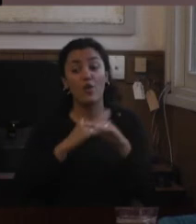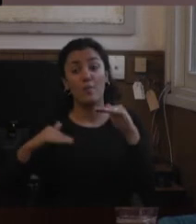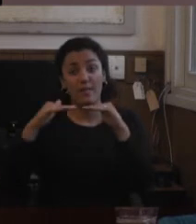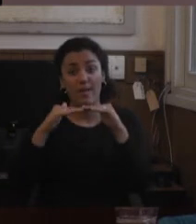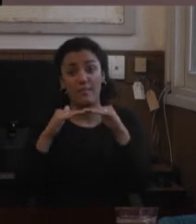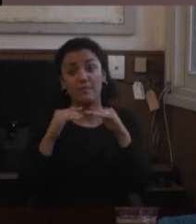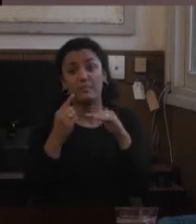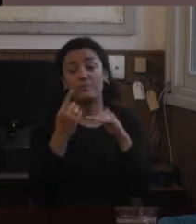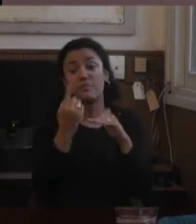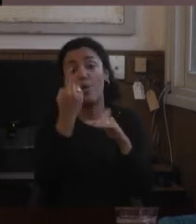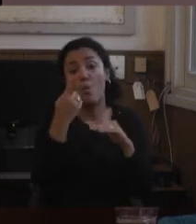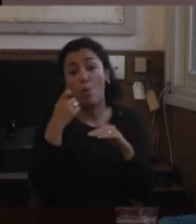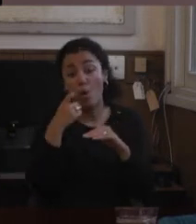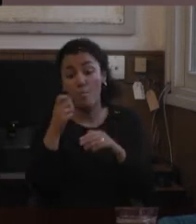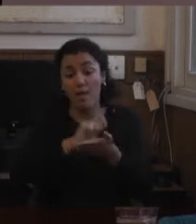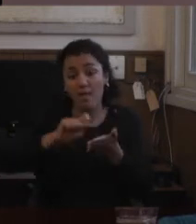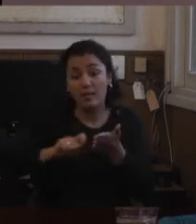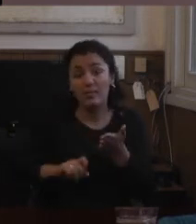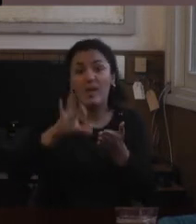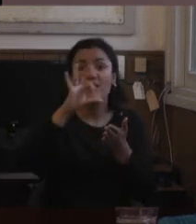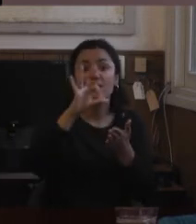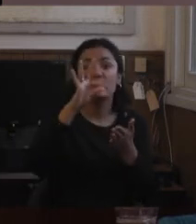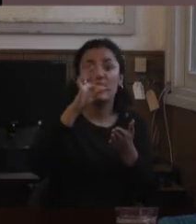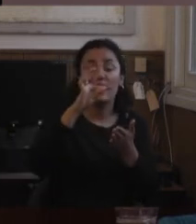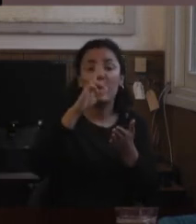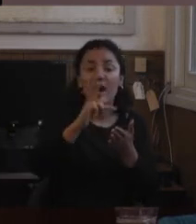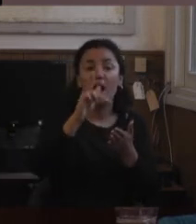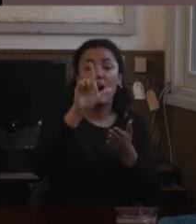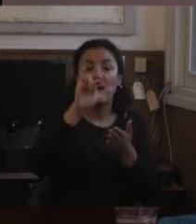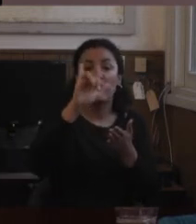Schliar una persona interesantísima para escuchar